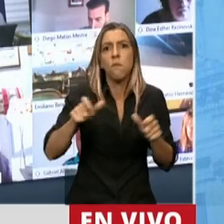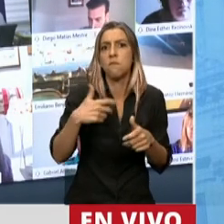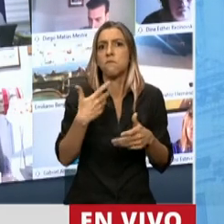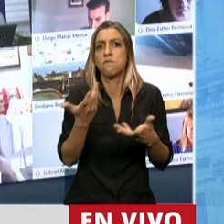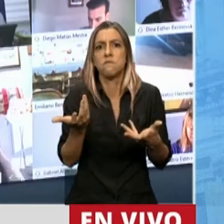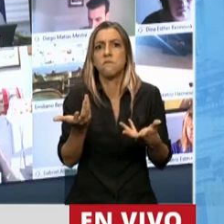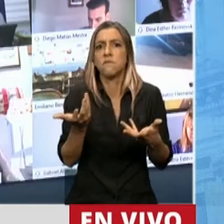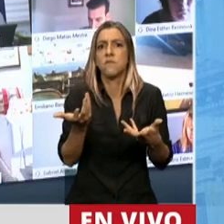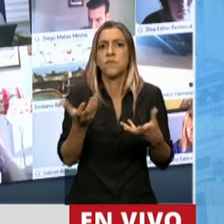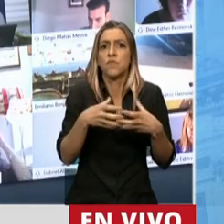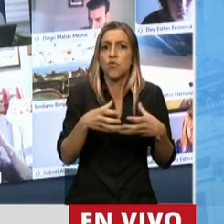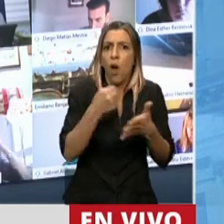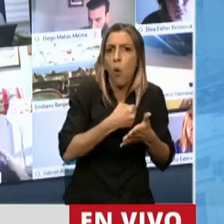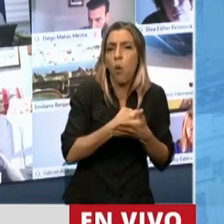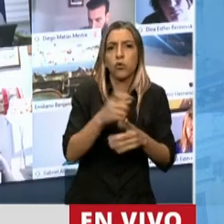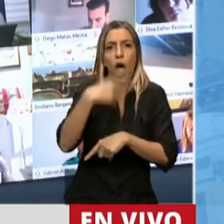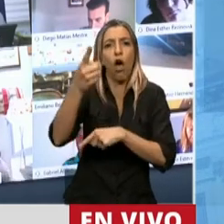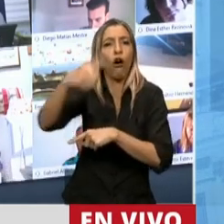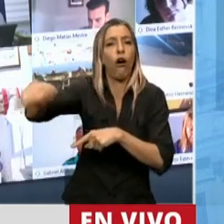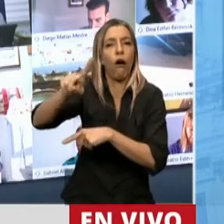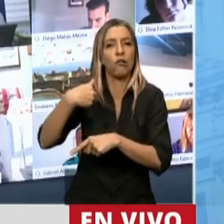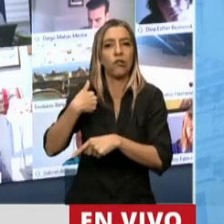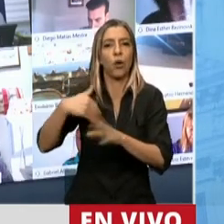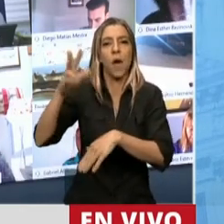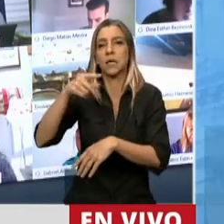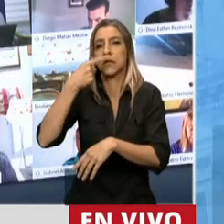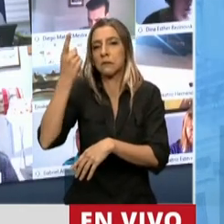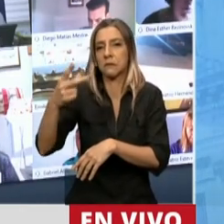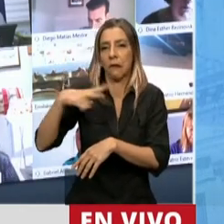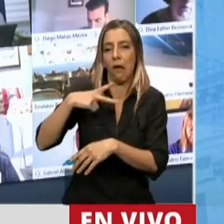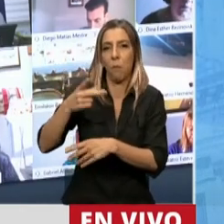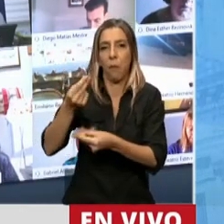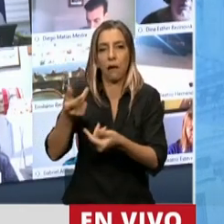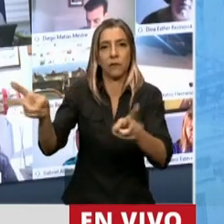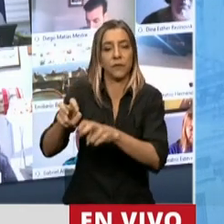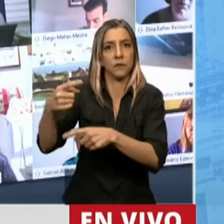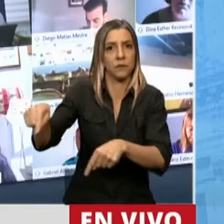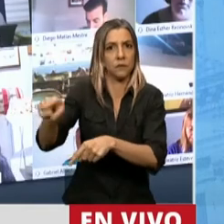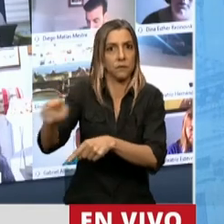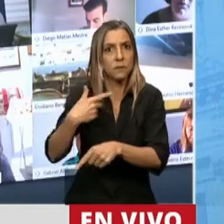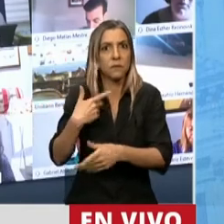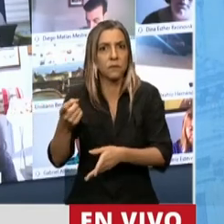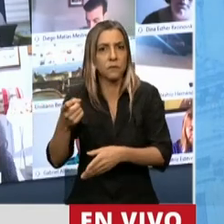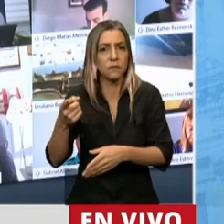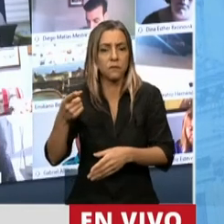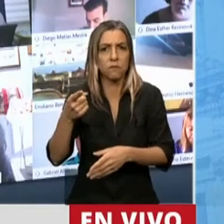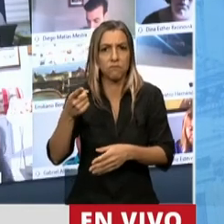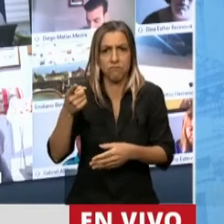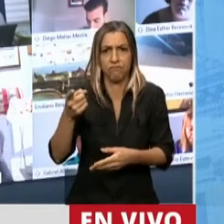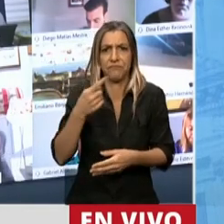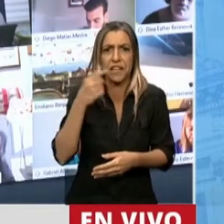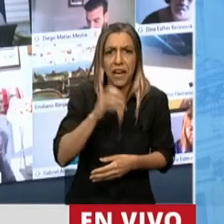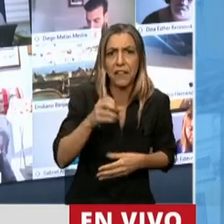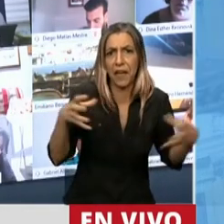codicia y que en un acto de prepotencia, fueron capaces de investir con alguien que cumple su tarea,